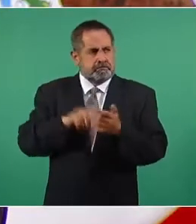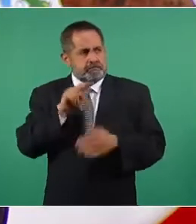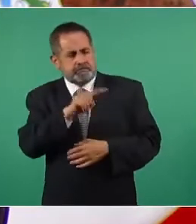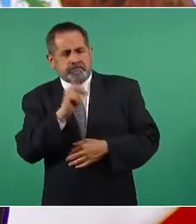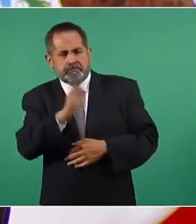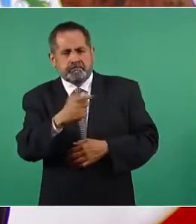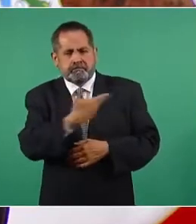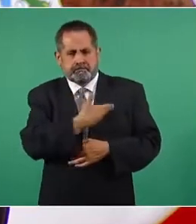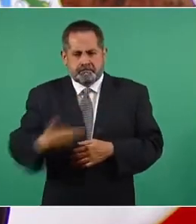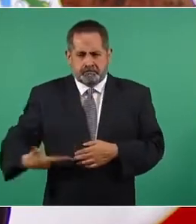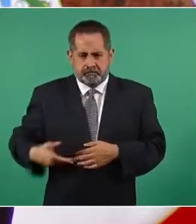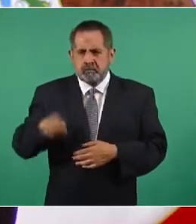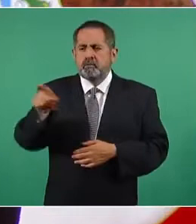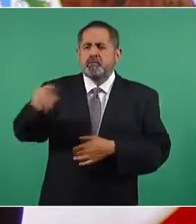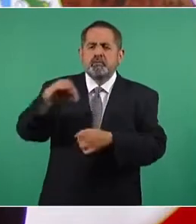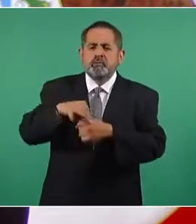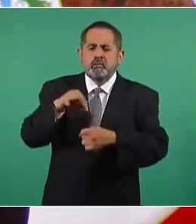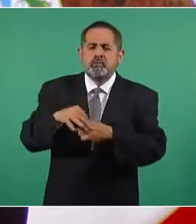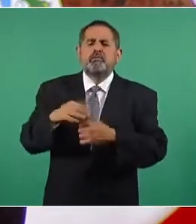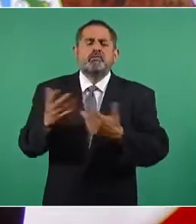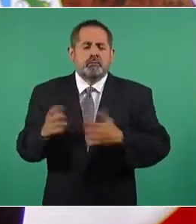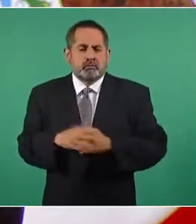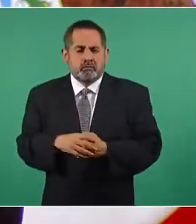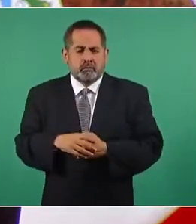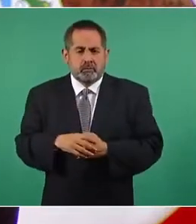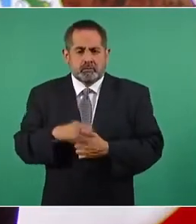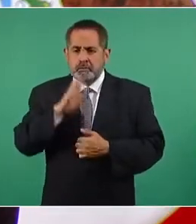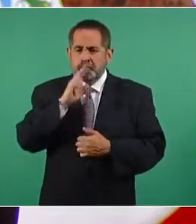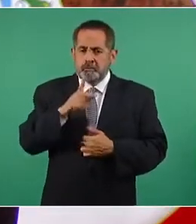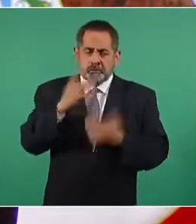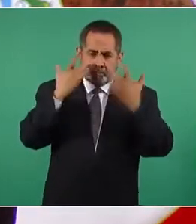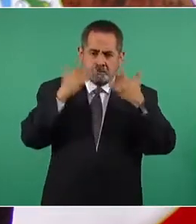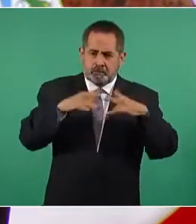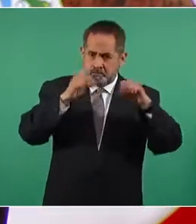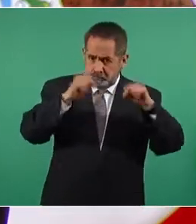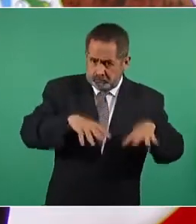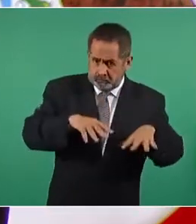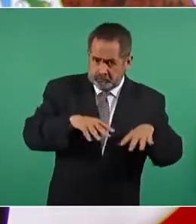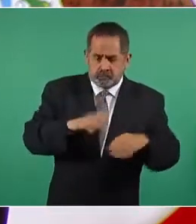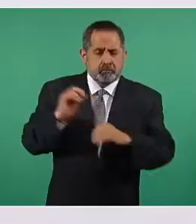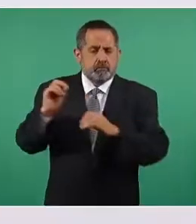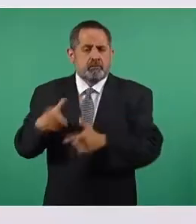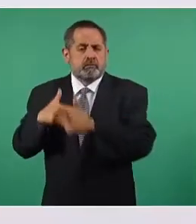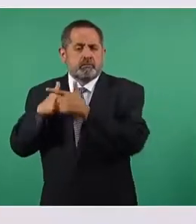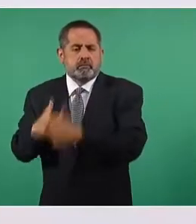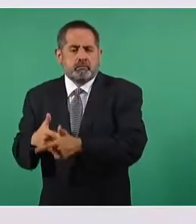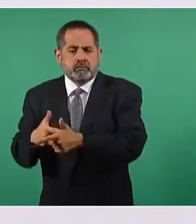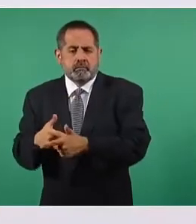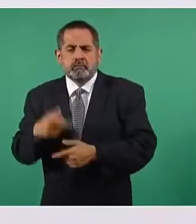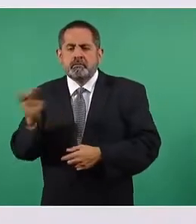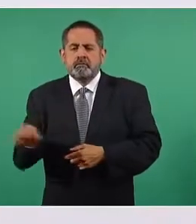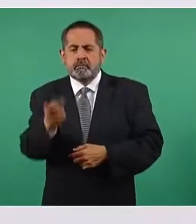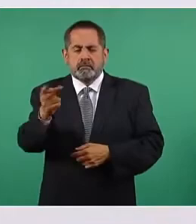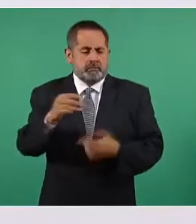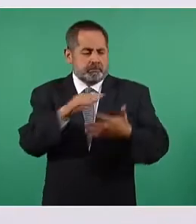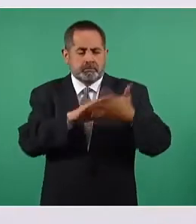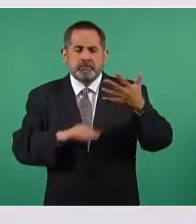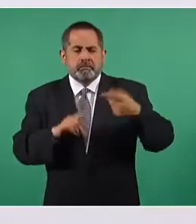usted votaría porque renuncie o que termine su sexenio,